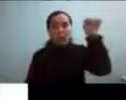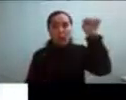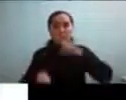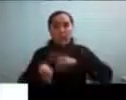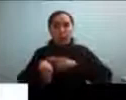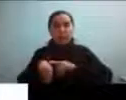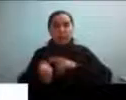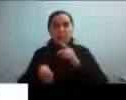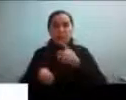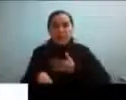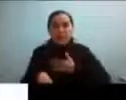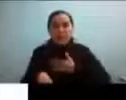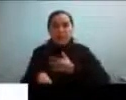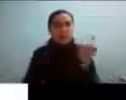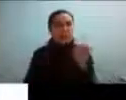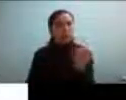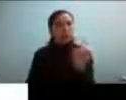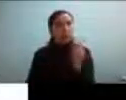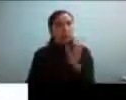parece que no